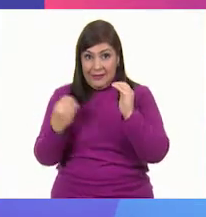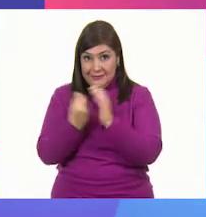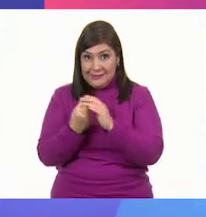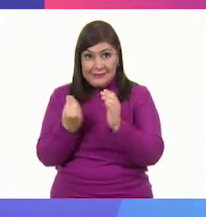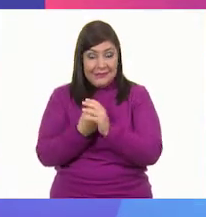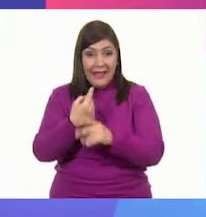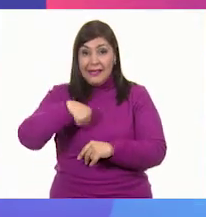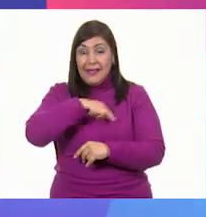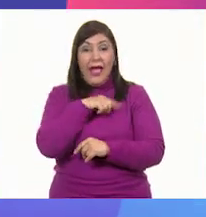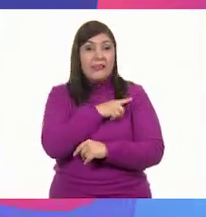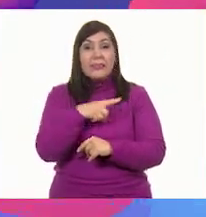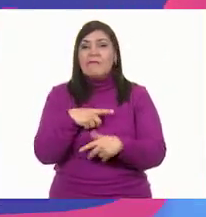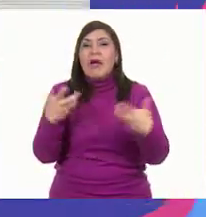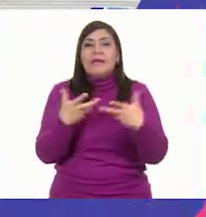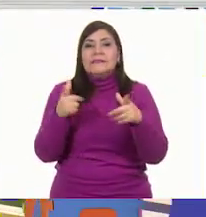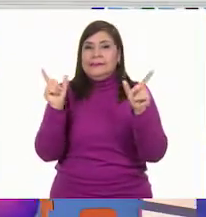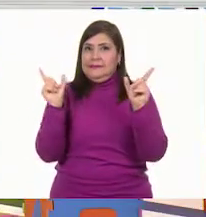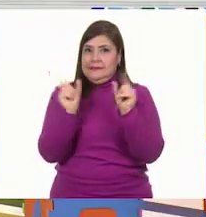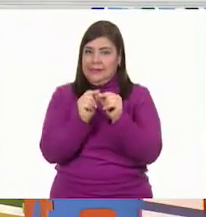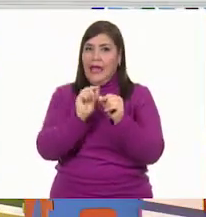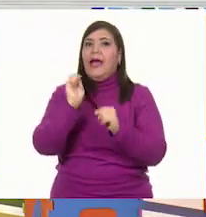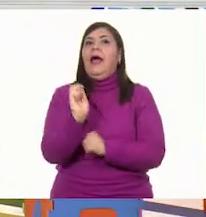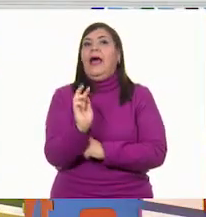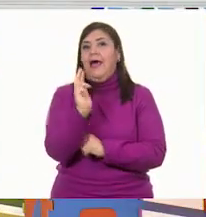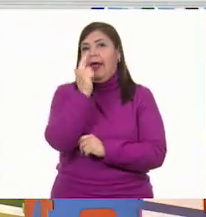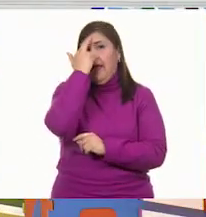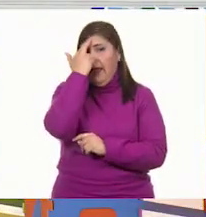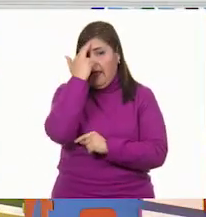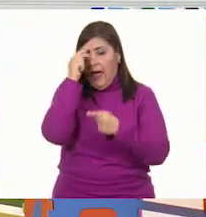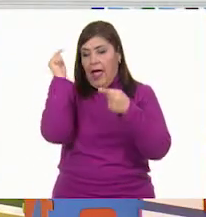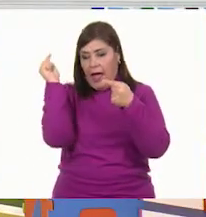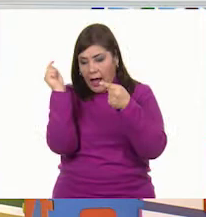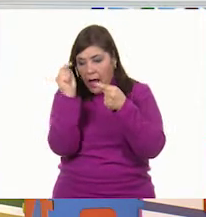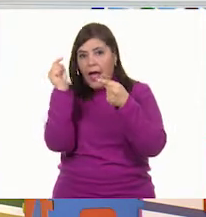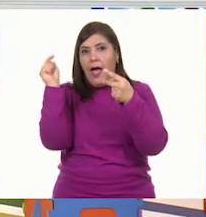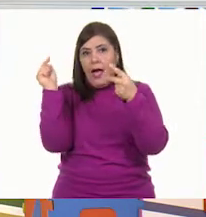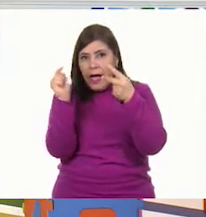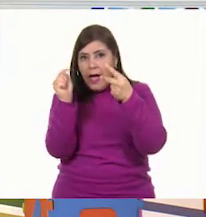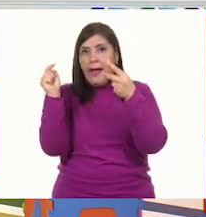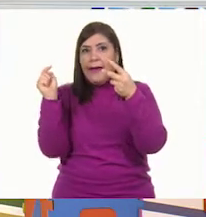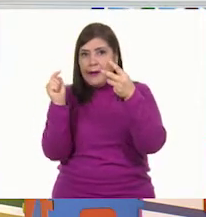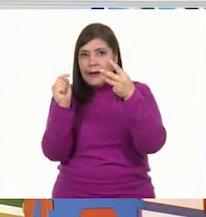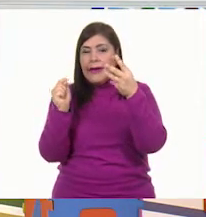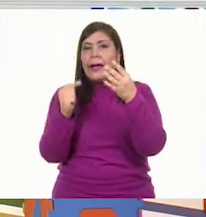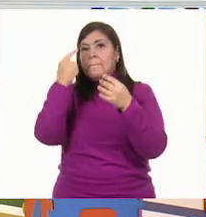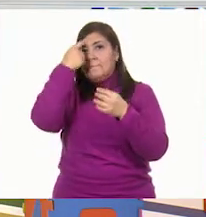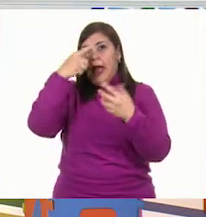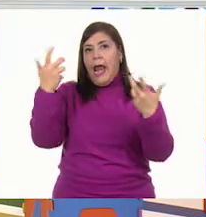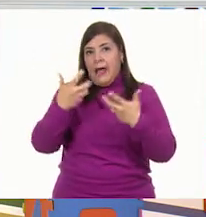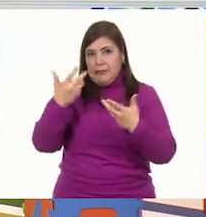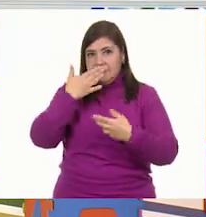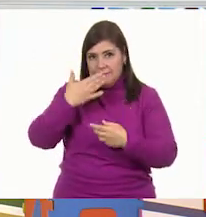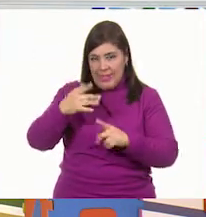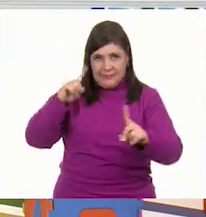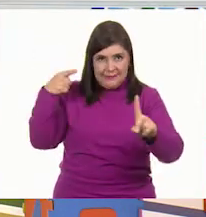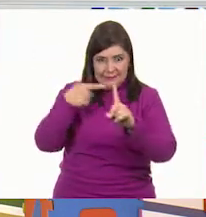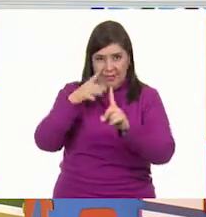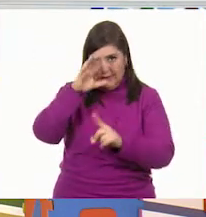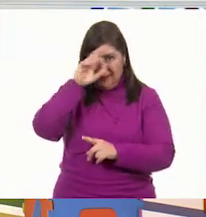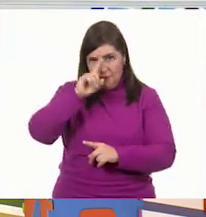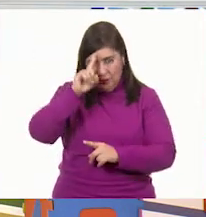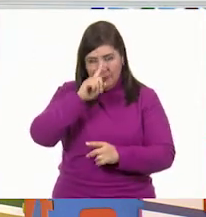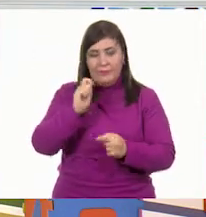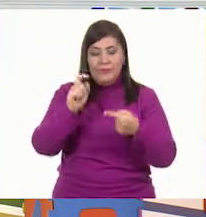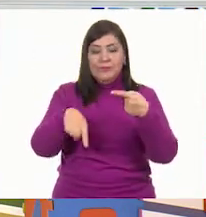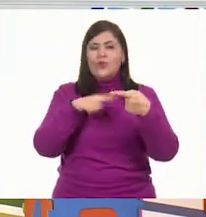hacer un pequeño resumen y a recordar los pasos para poder llegar a estas recomendaciones. Perfecto. Número uno,